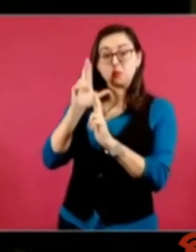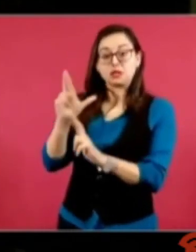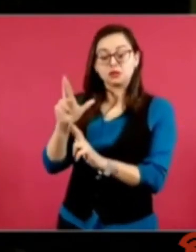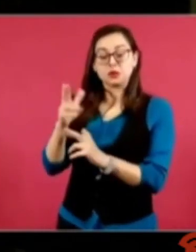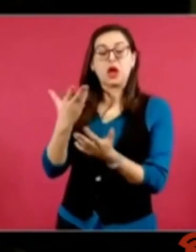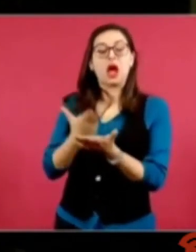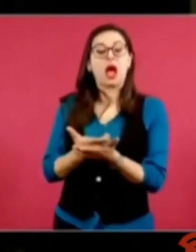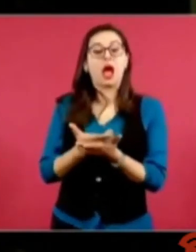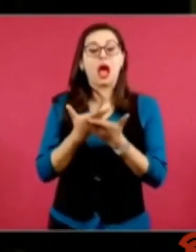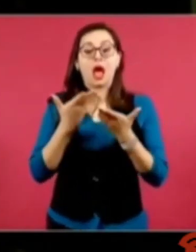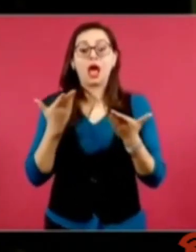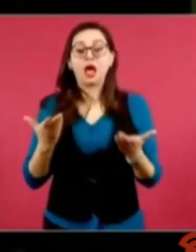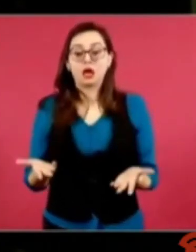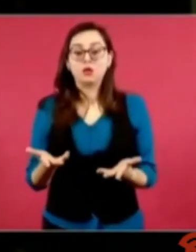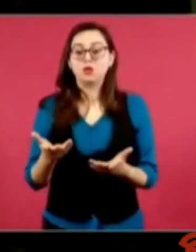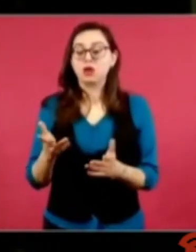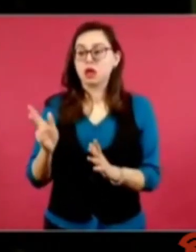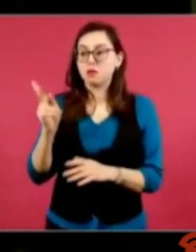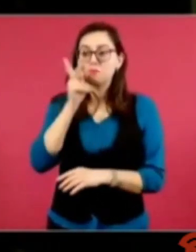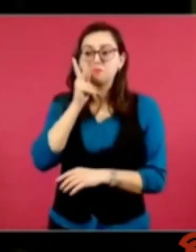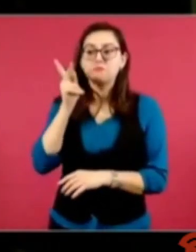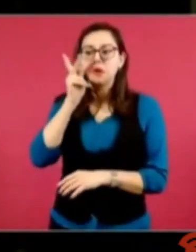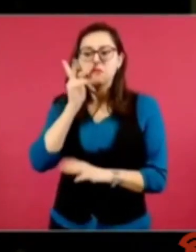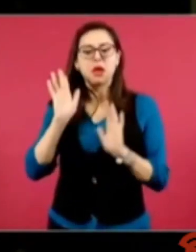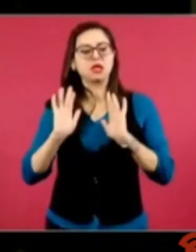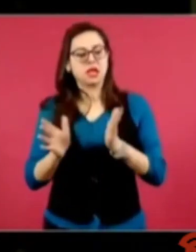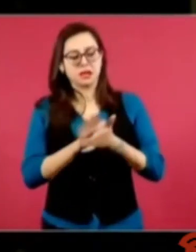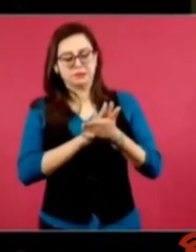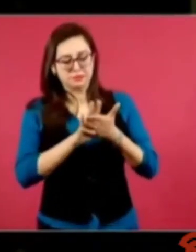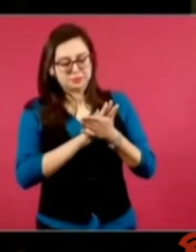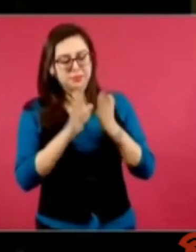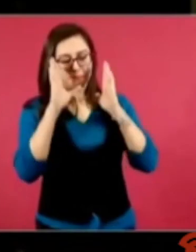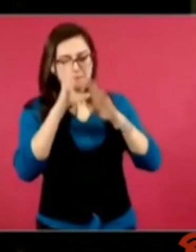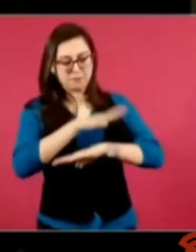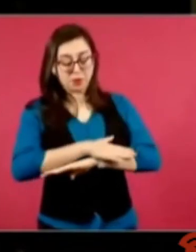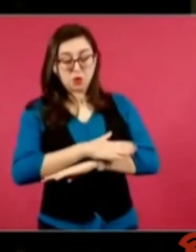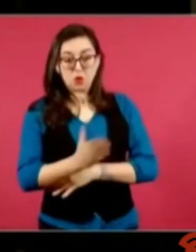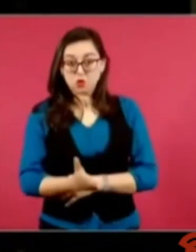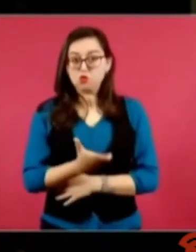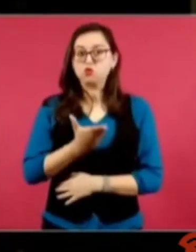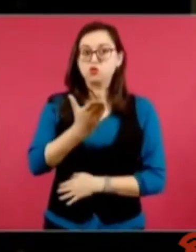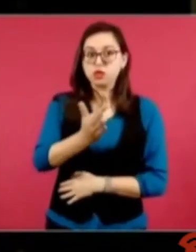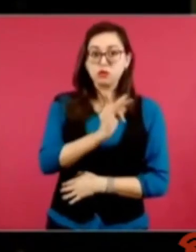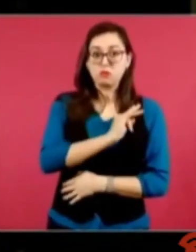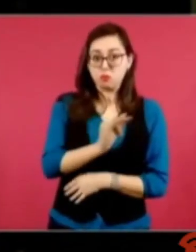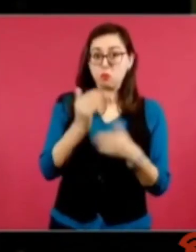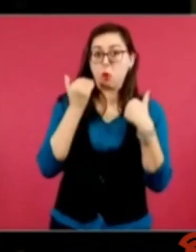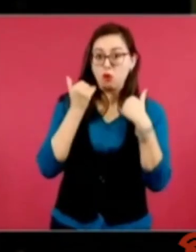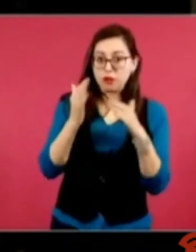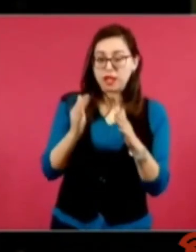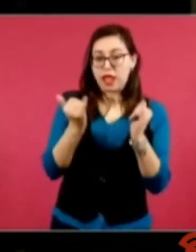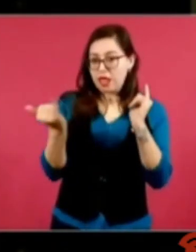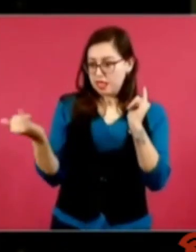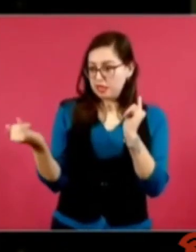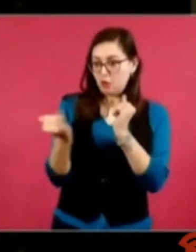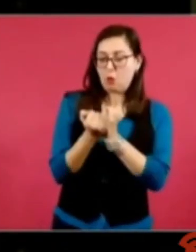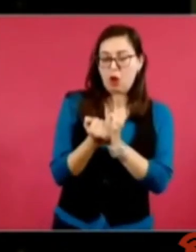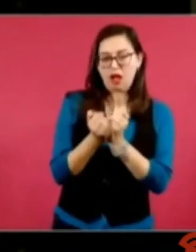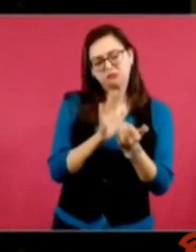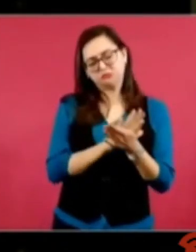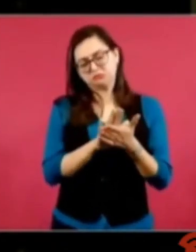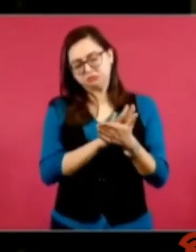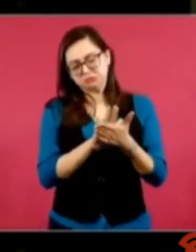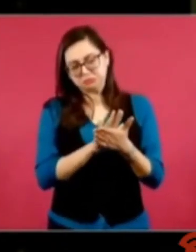un diálogo con Javier Milley siguiendo el ejemplo del Papa para compartir sus puntos de vista en materia económica